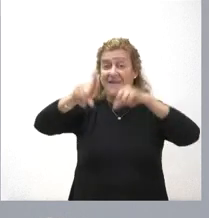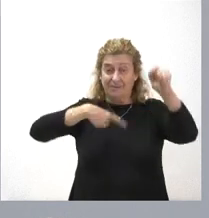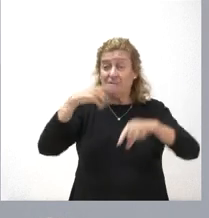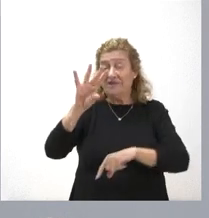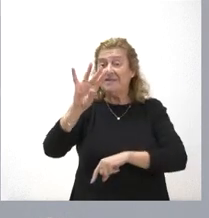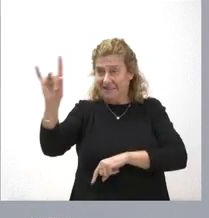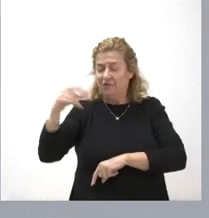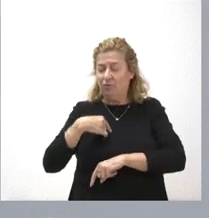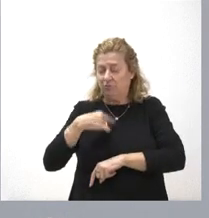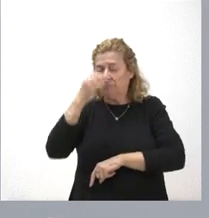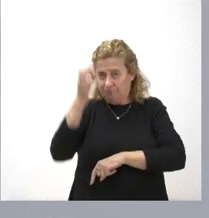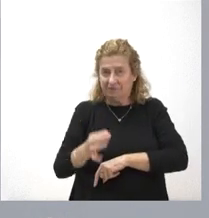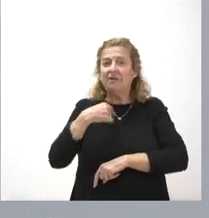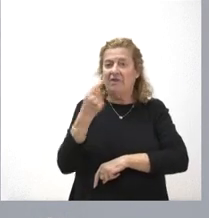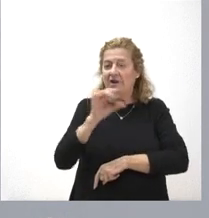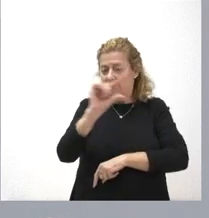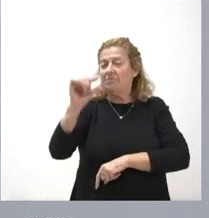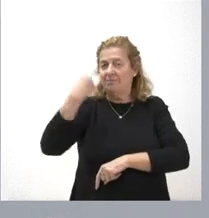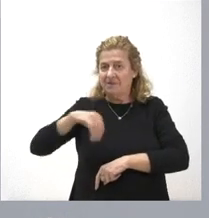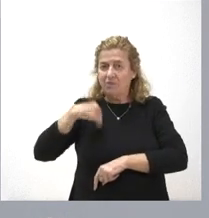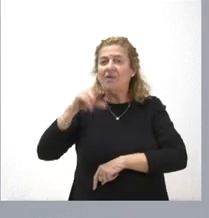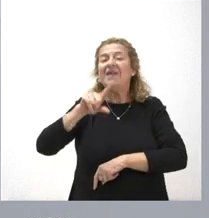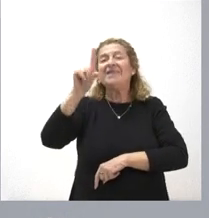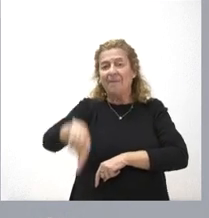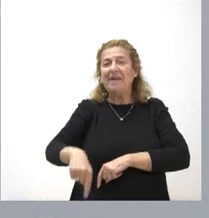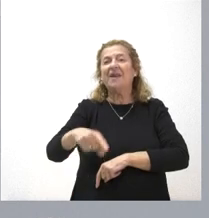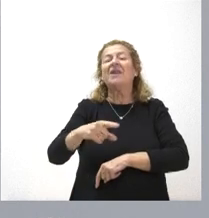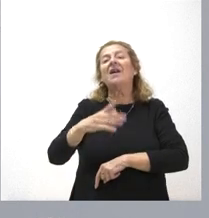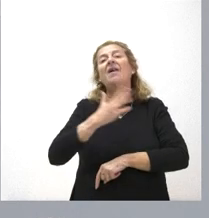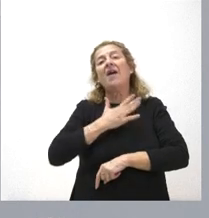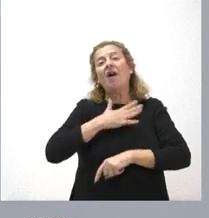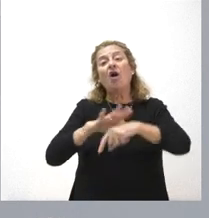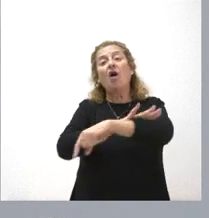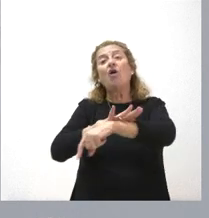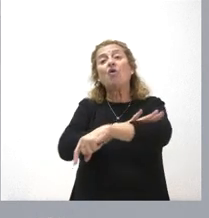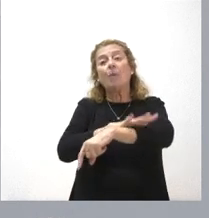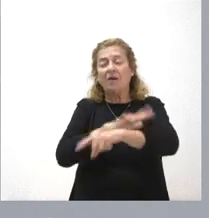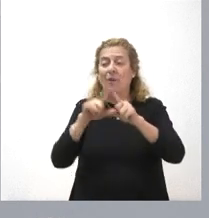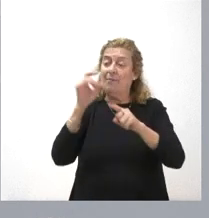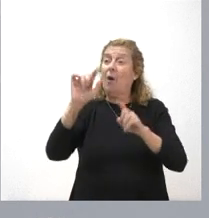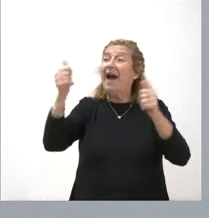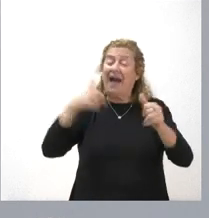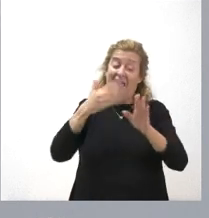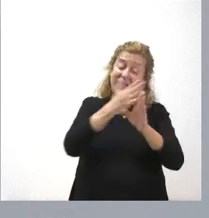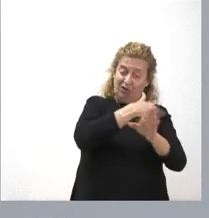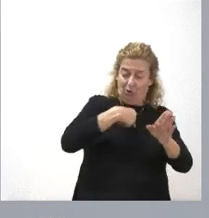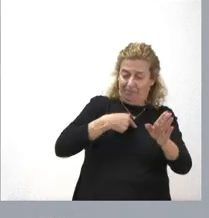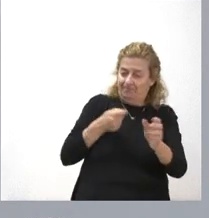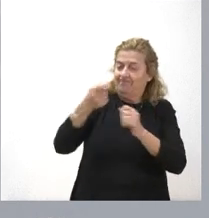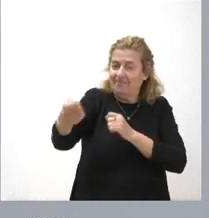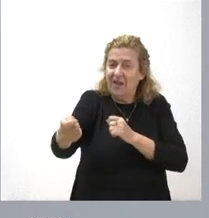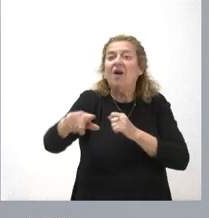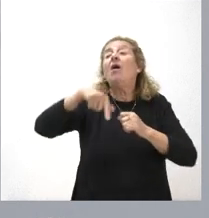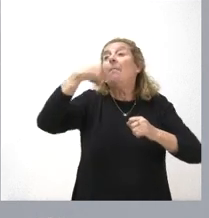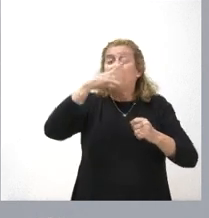le confirmo que aportaremos esta cantidad y aportaremos esa cantidad y aportaremos también la que corresponde al Gobierno en términos de anticipo. Para los concesionarios, para que puedan